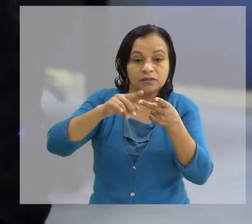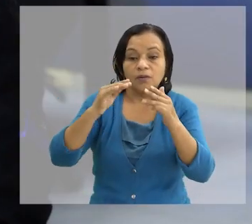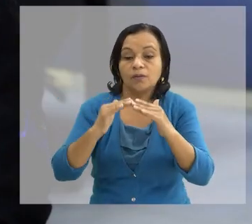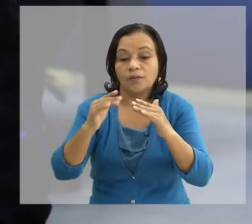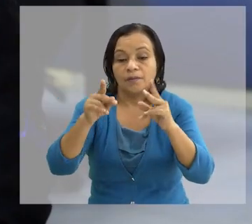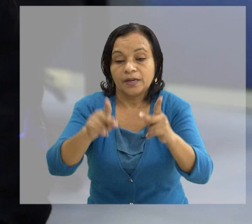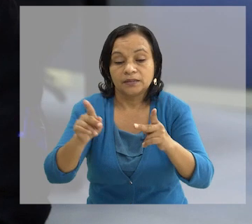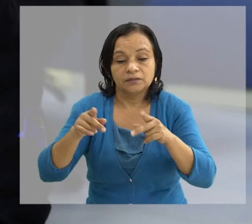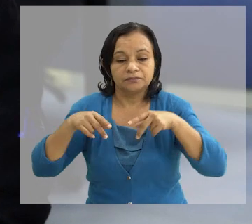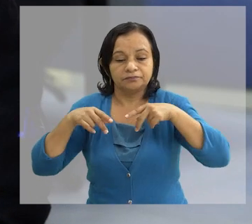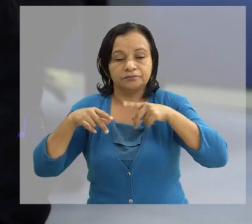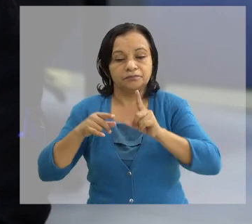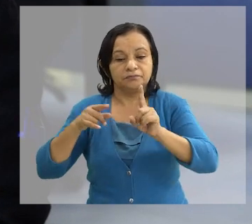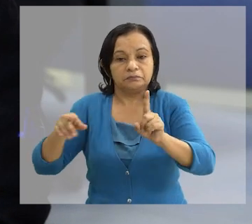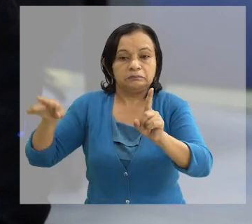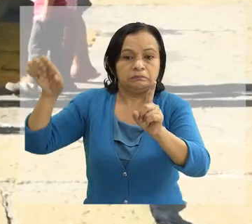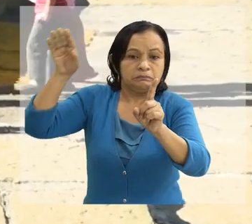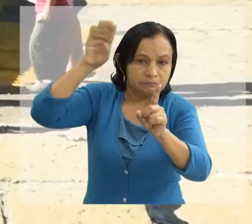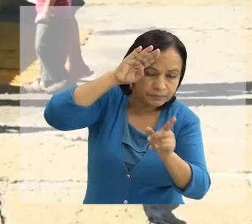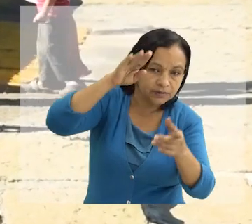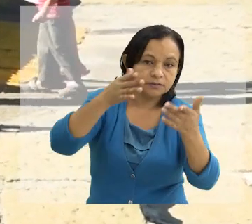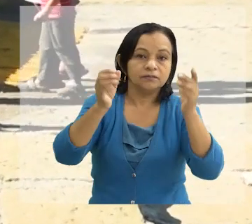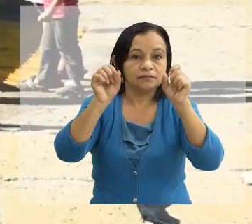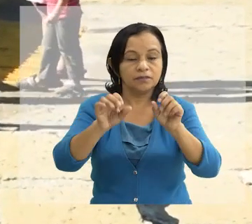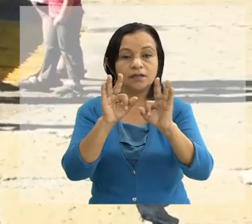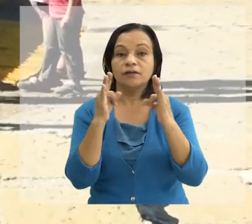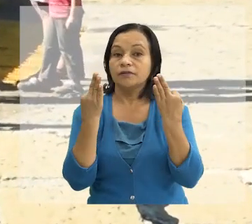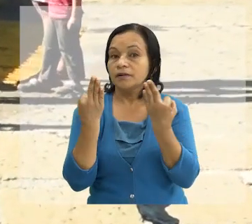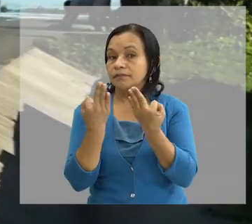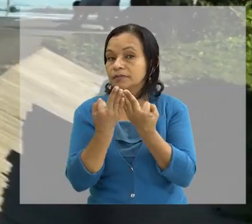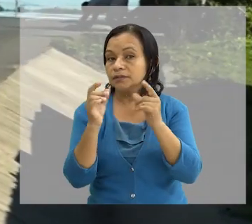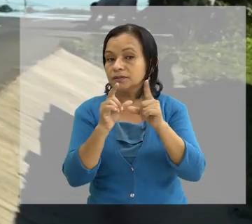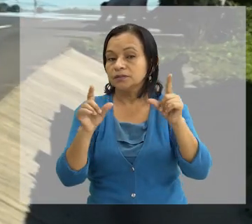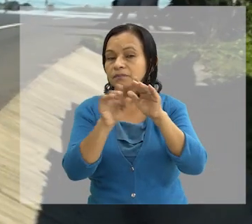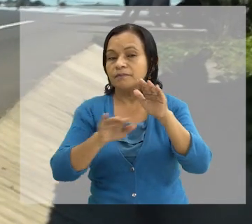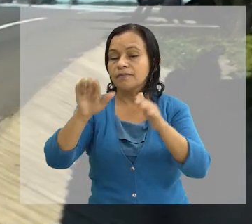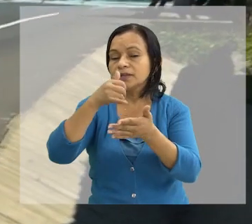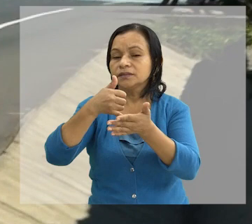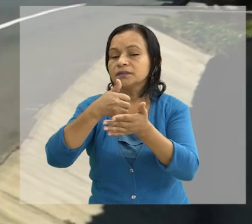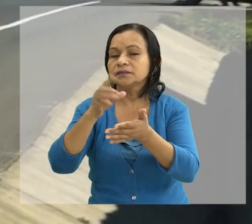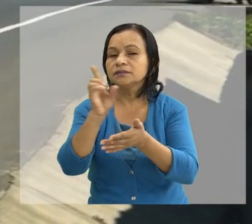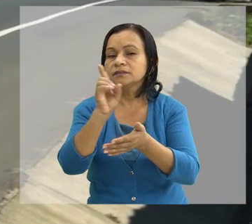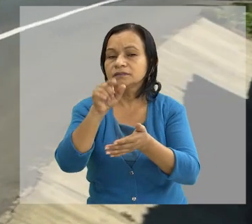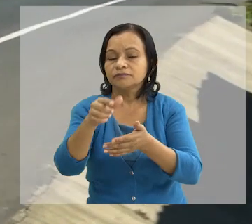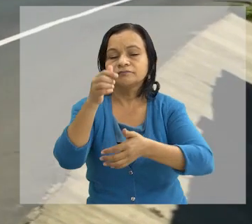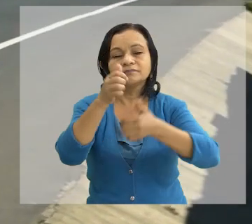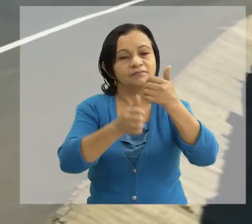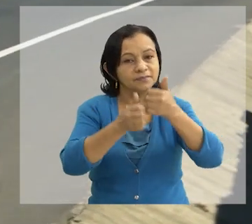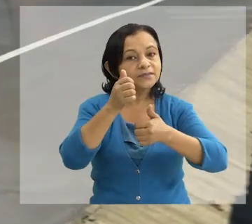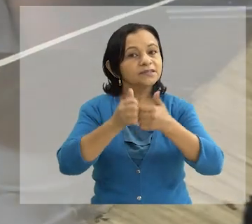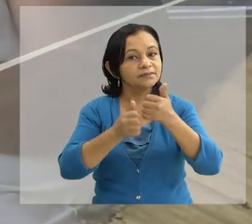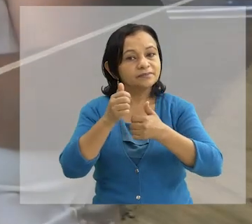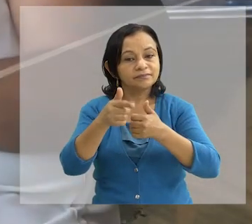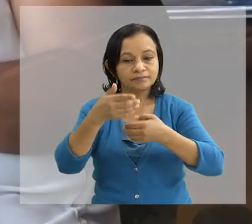vecino que esté transitando por la misma Las familias en la zona más vulnerable les afecta